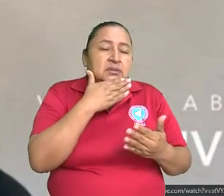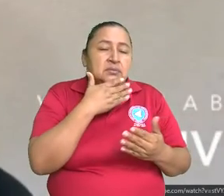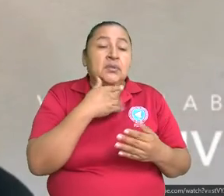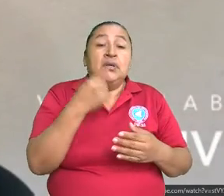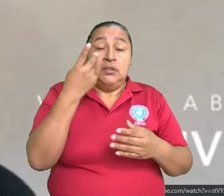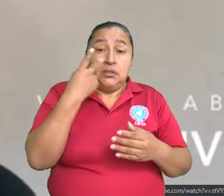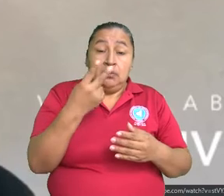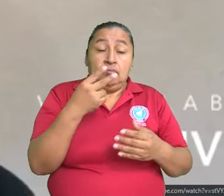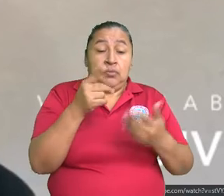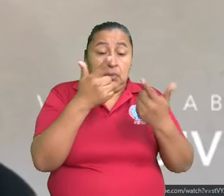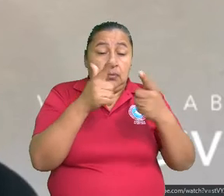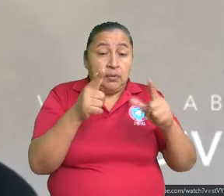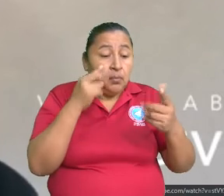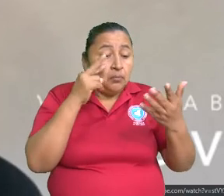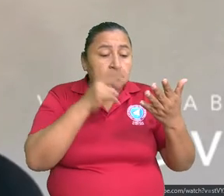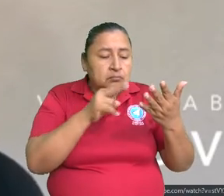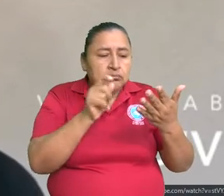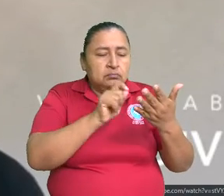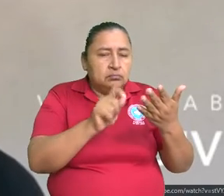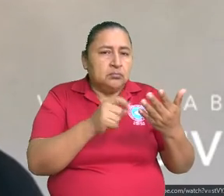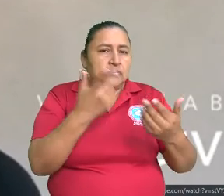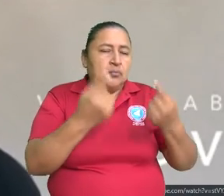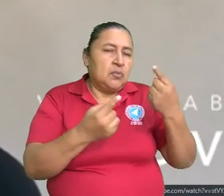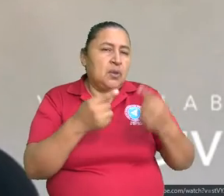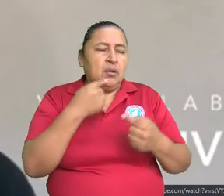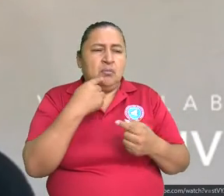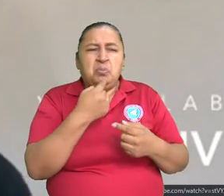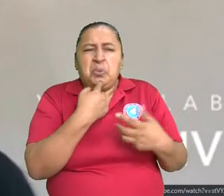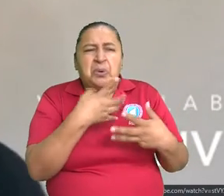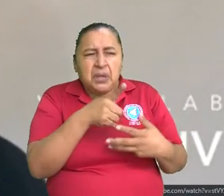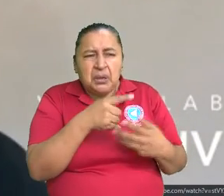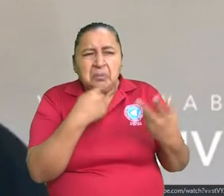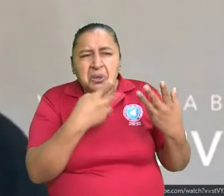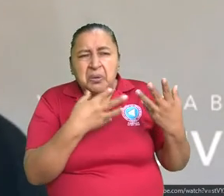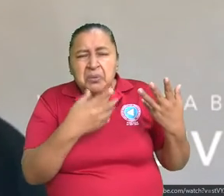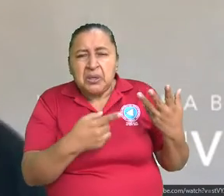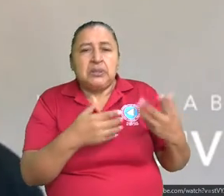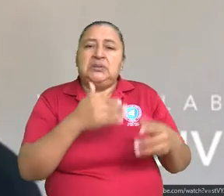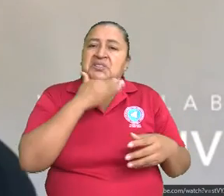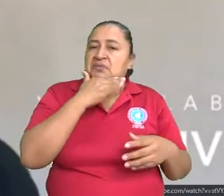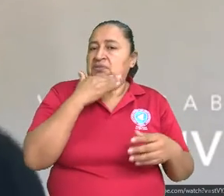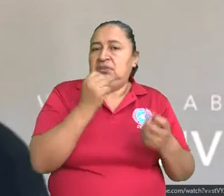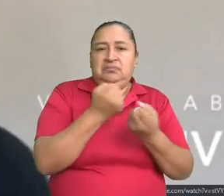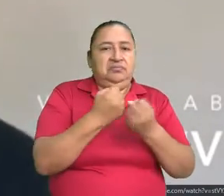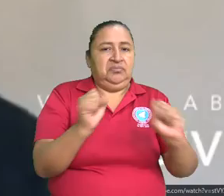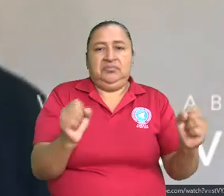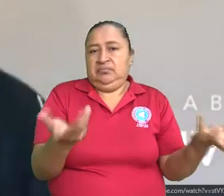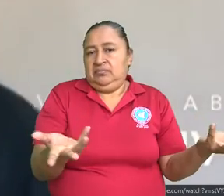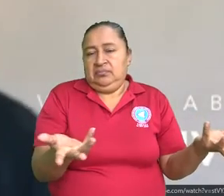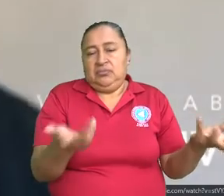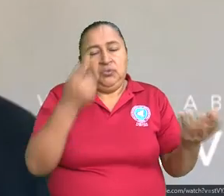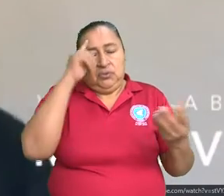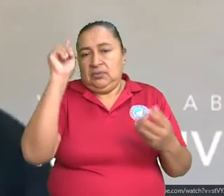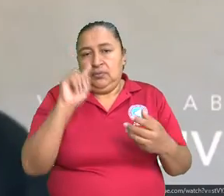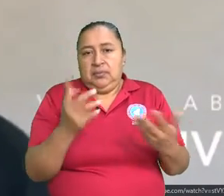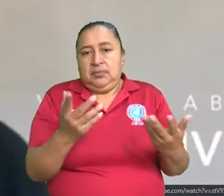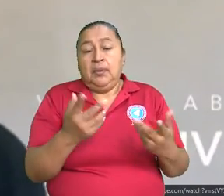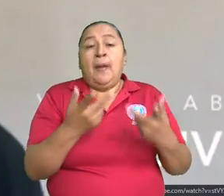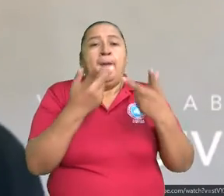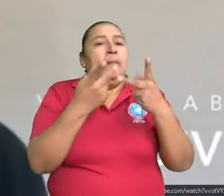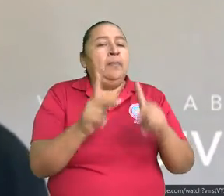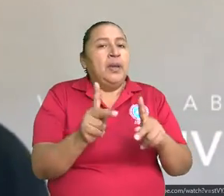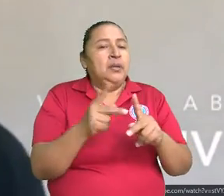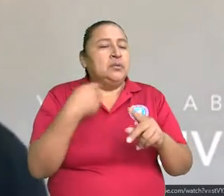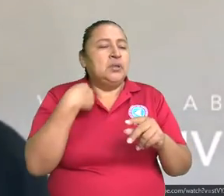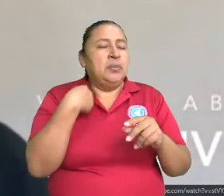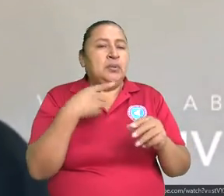literatura, a veces definir una etiología, pues, a veces imposible. Sin embargo, pues, se